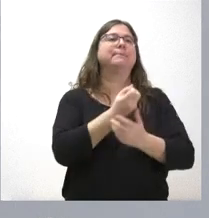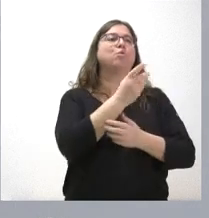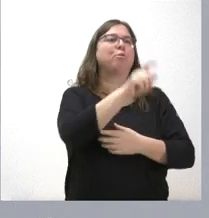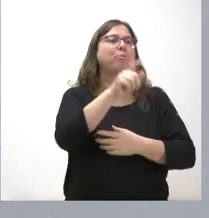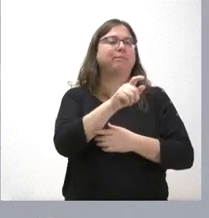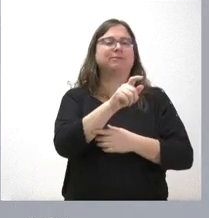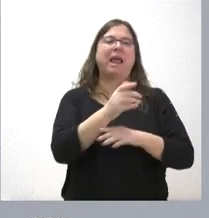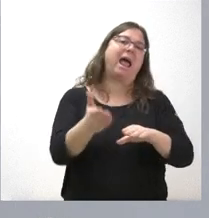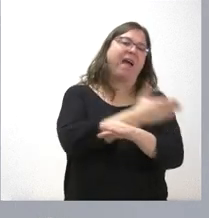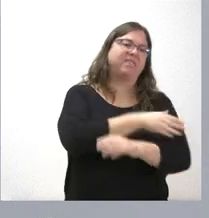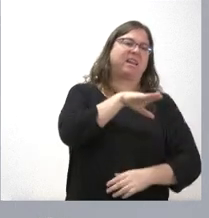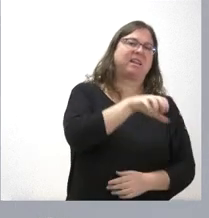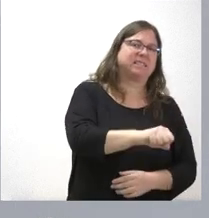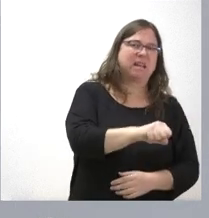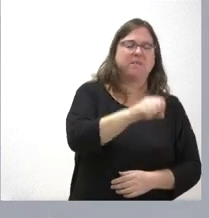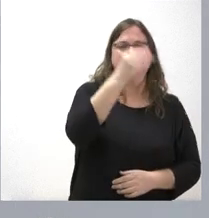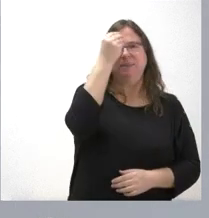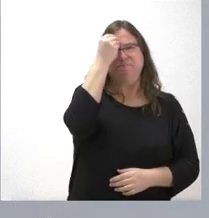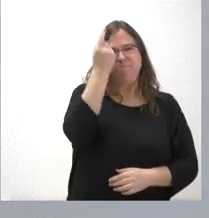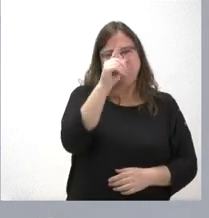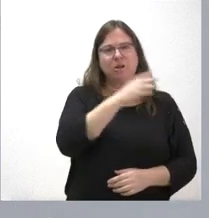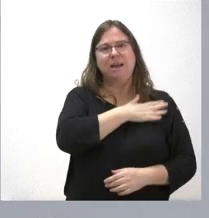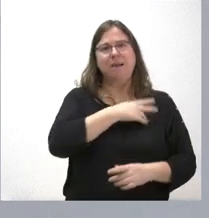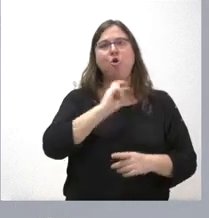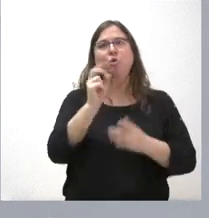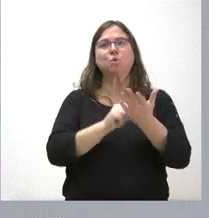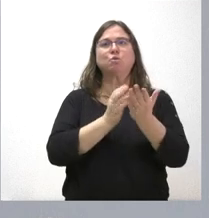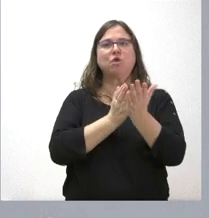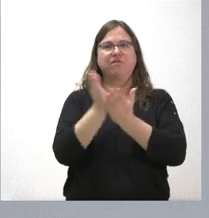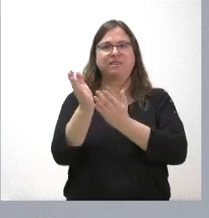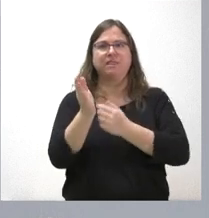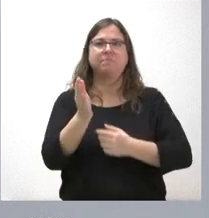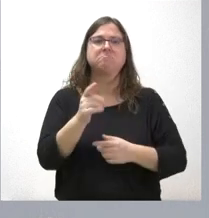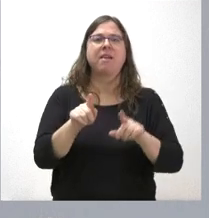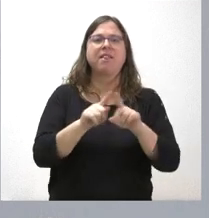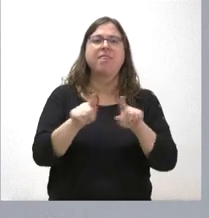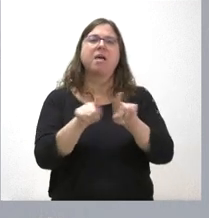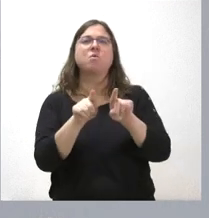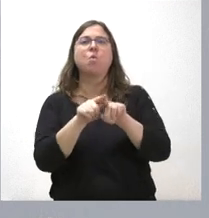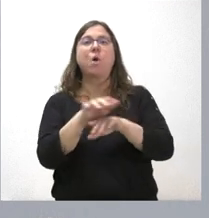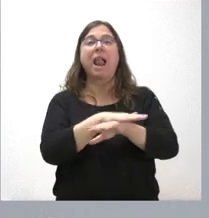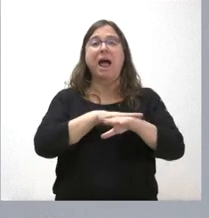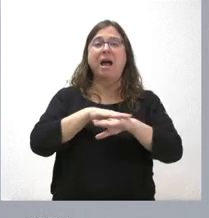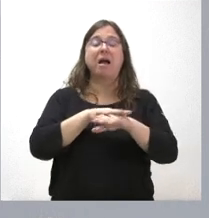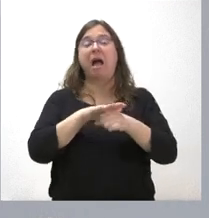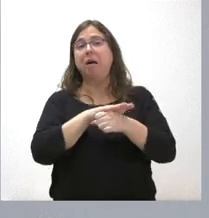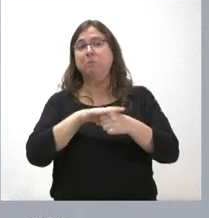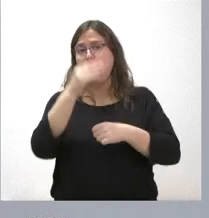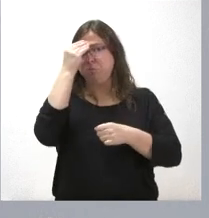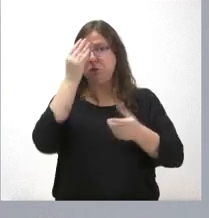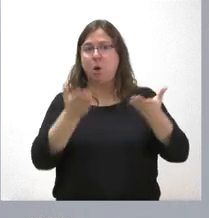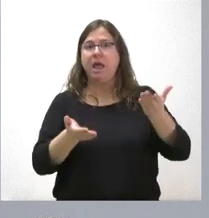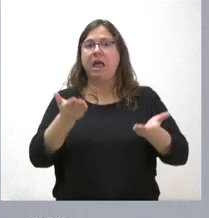sino más bien reforzar todo lo que tiene que ver con otro tipo de perspectivas y dar este ámbito que yo creo es un punto de equilibrio muy adecuado